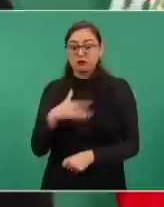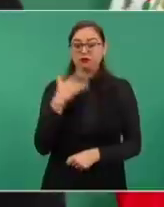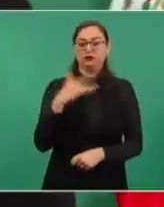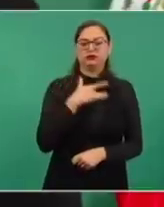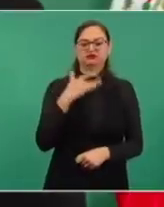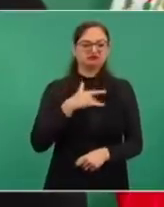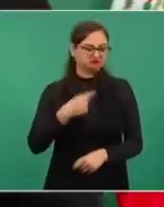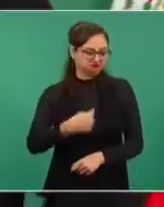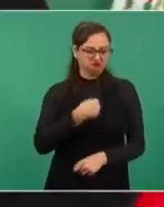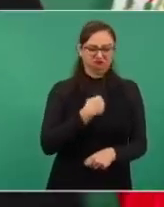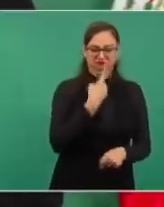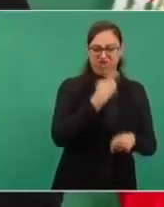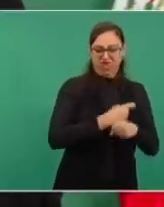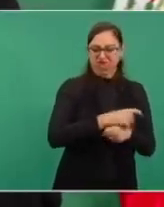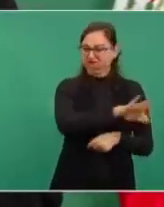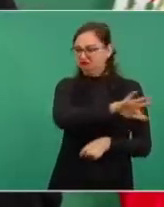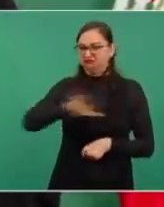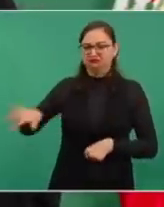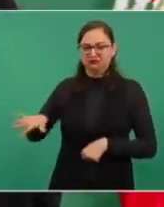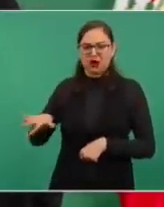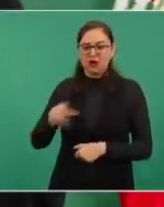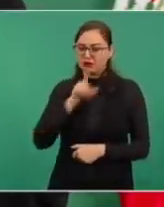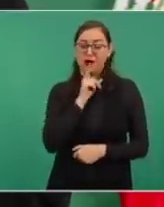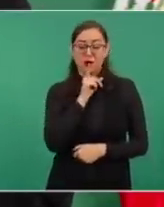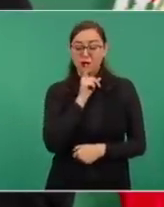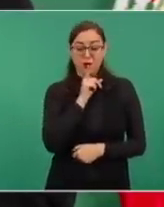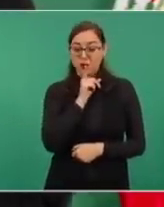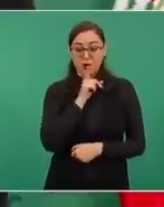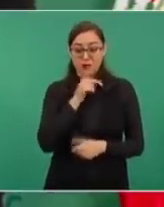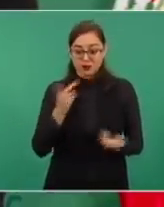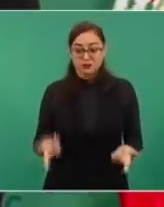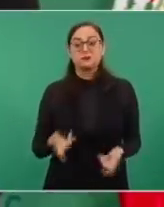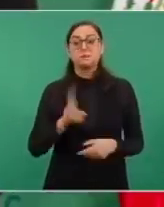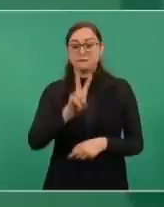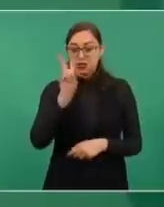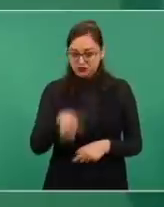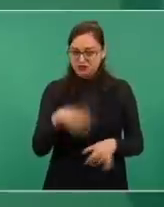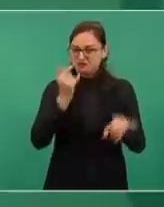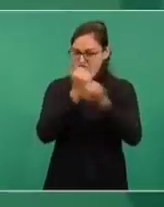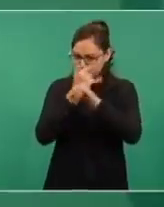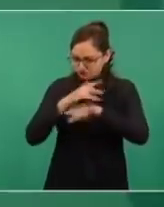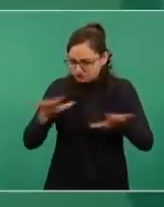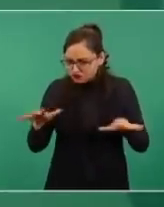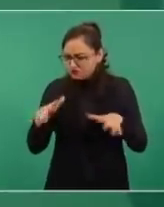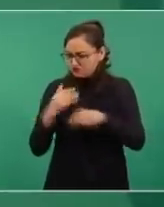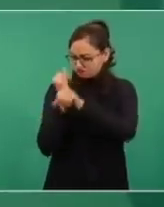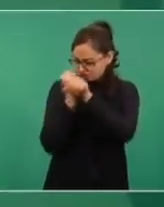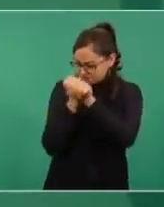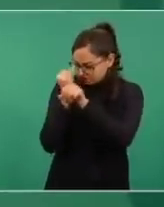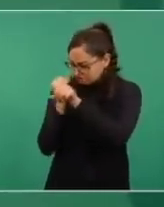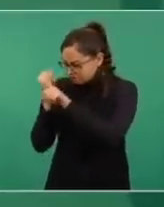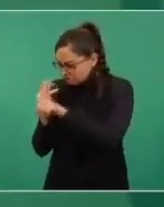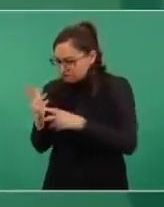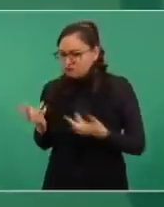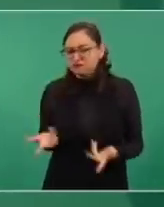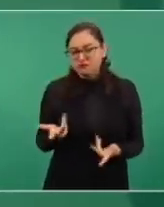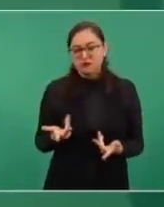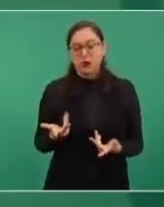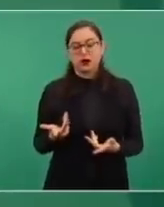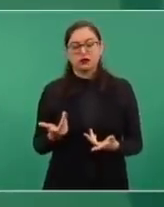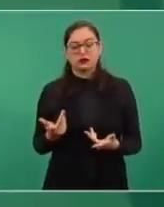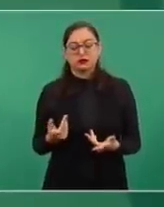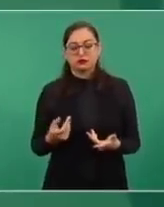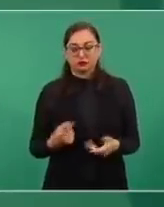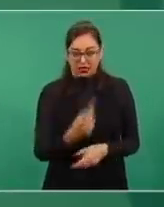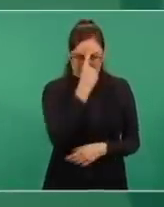están informados y no tienen un pensamiento dogmático, no